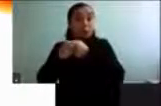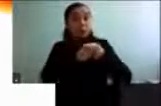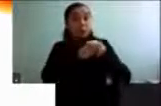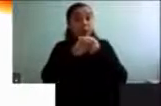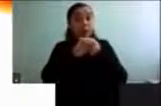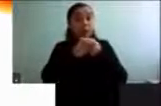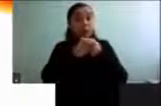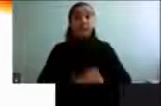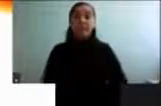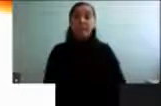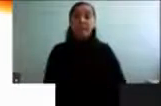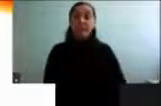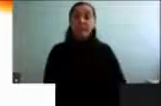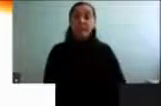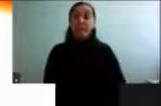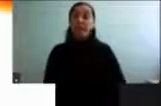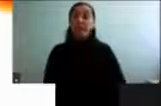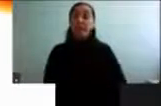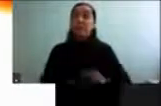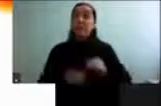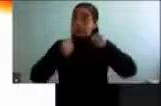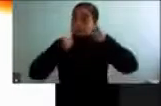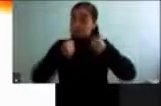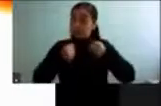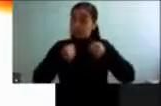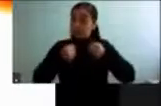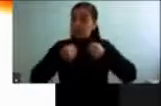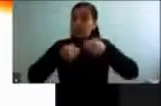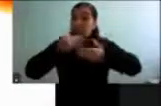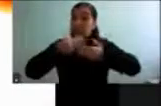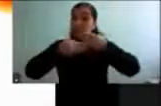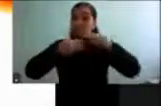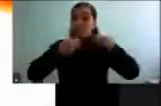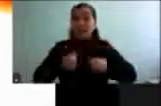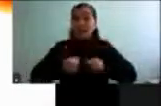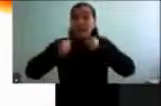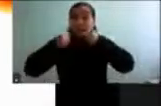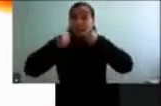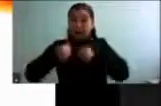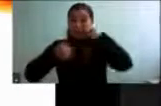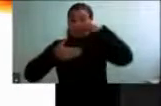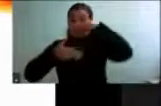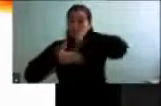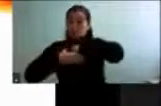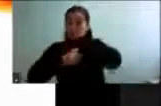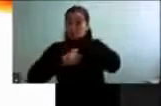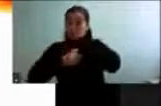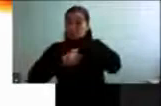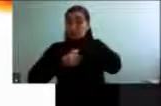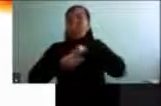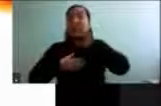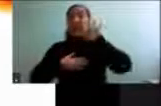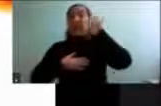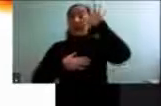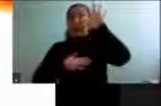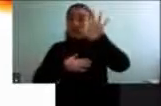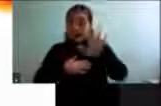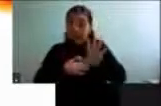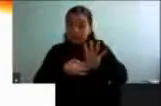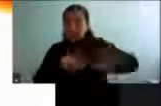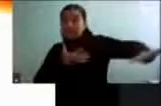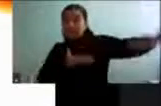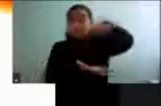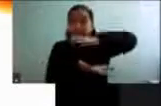La capacidad funcional se compone de la capacidad intrínseca, de las características del entorno y la